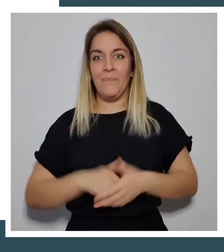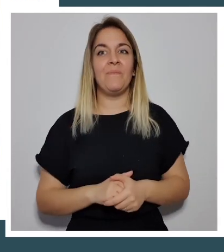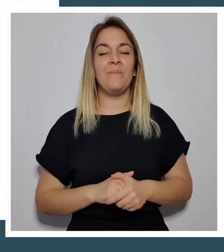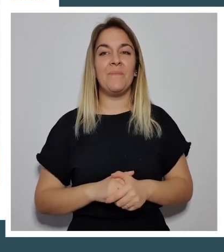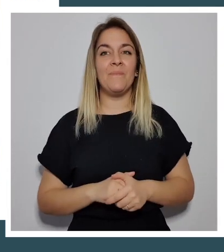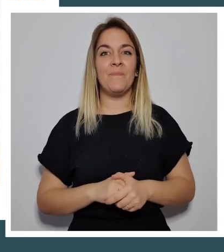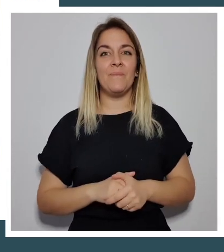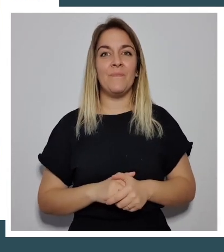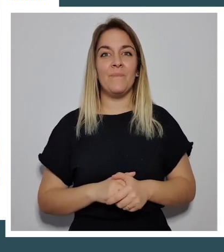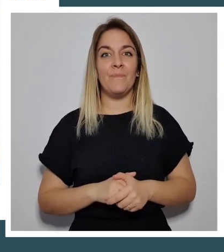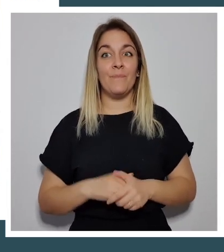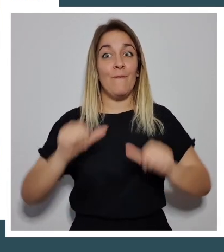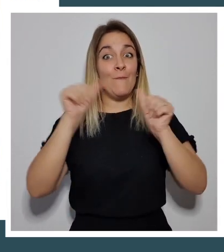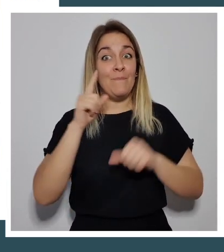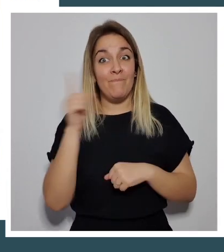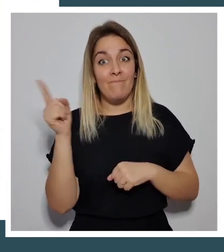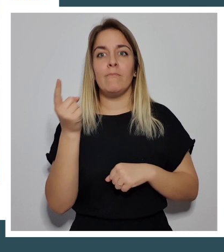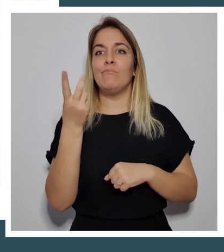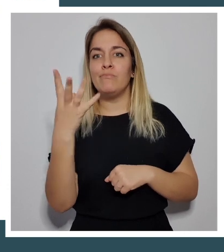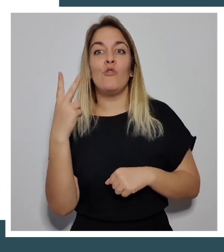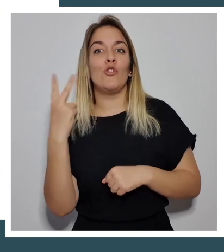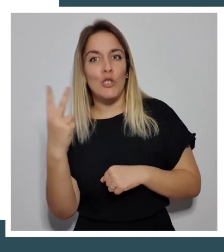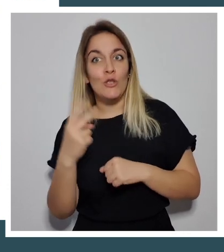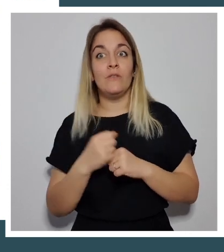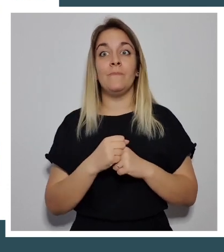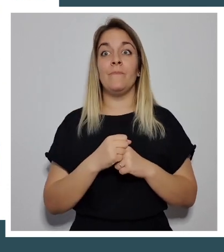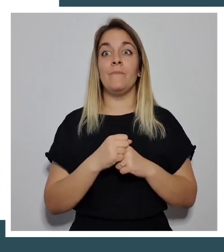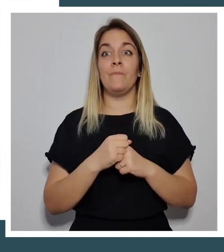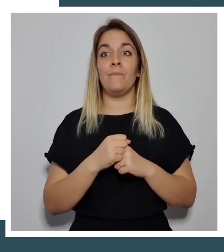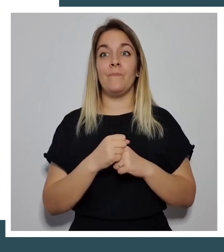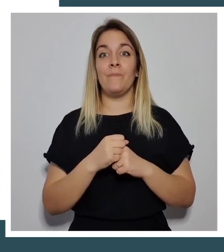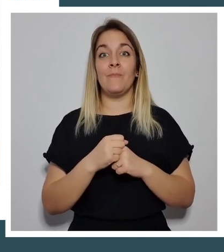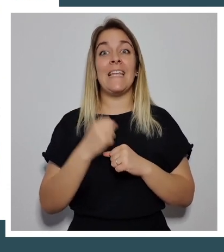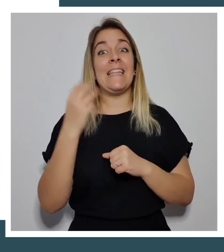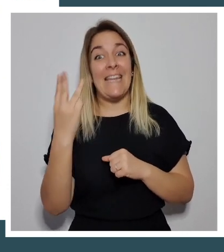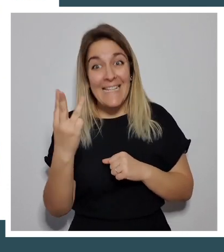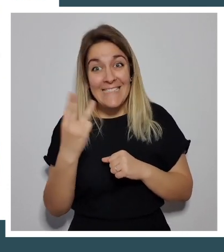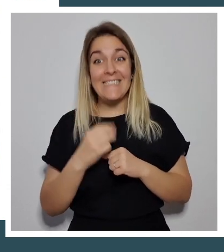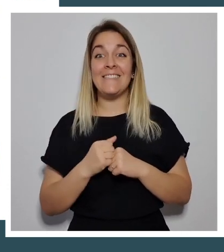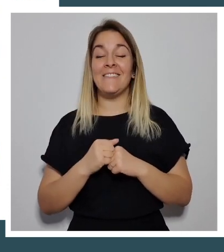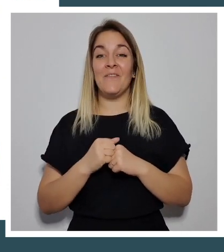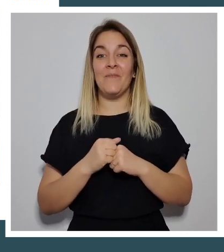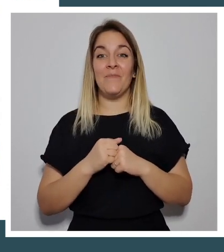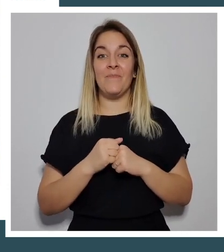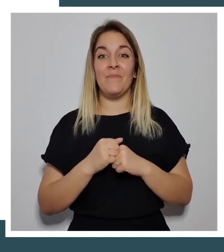2, 3,